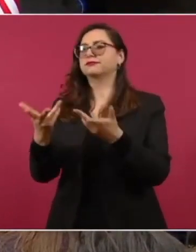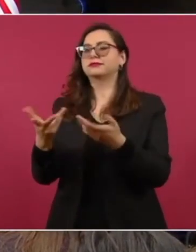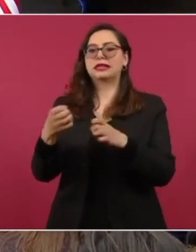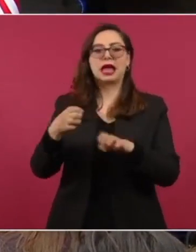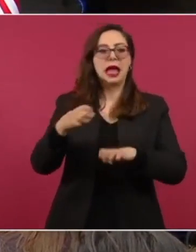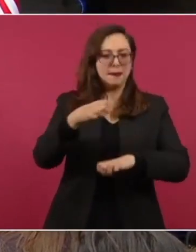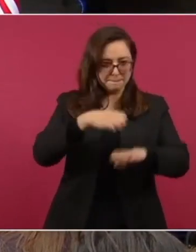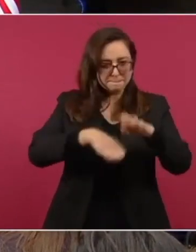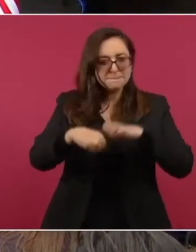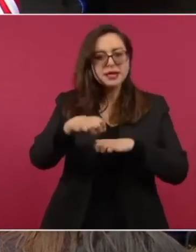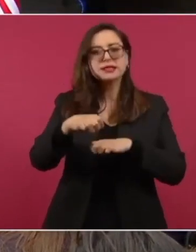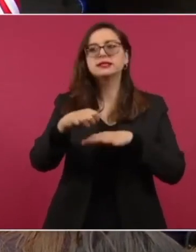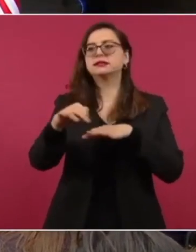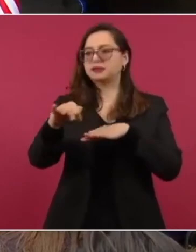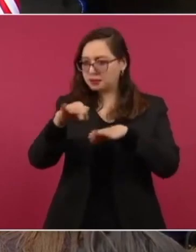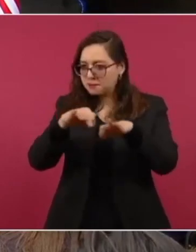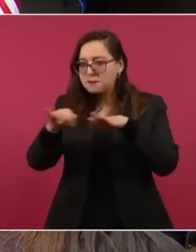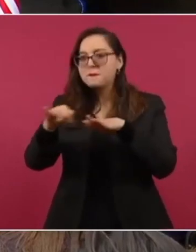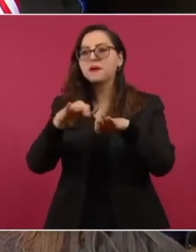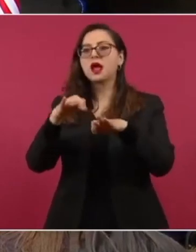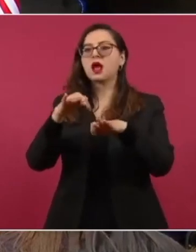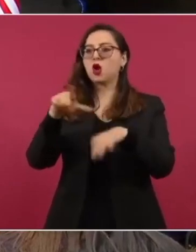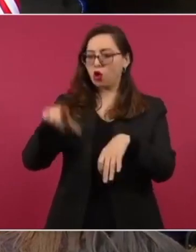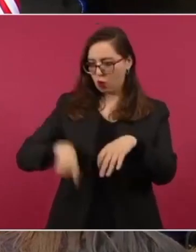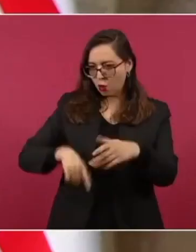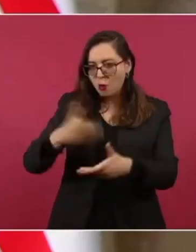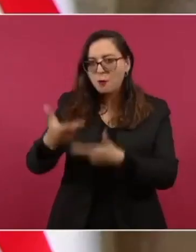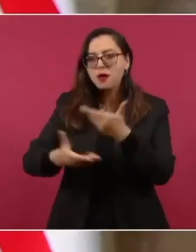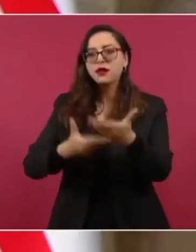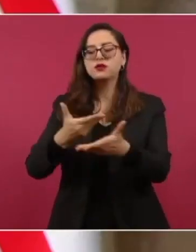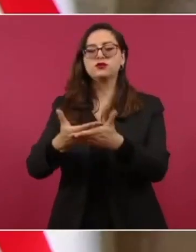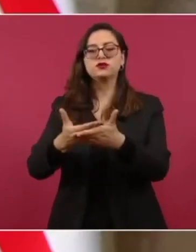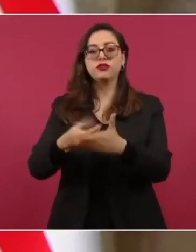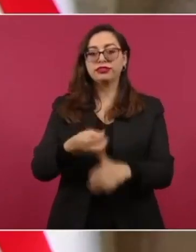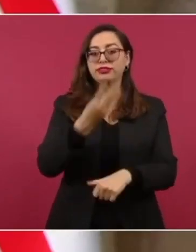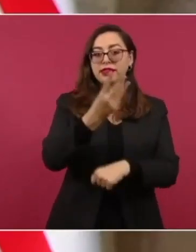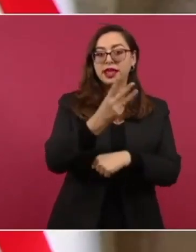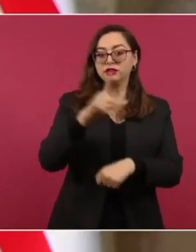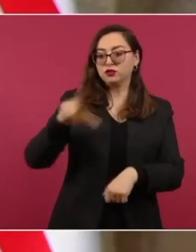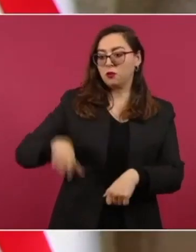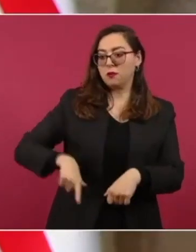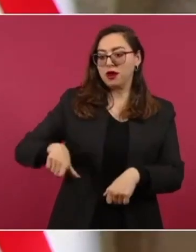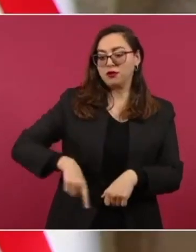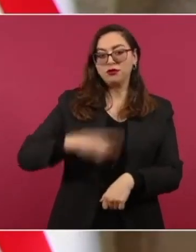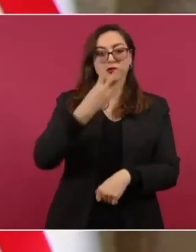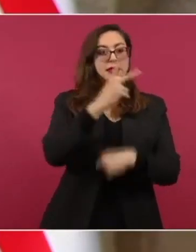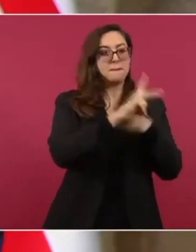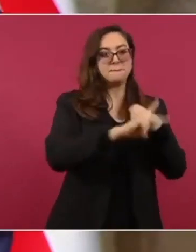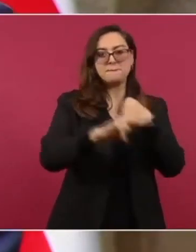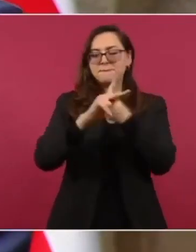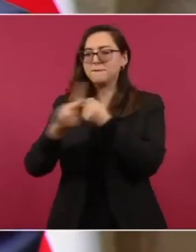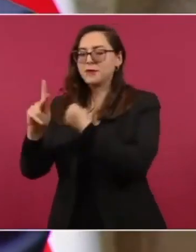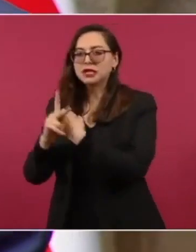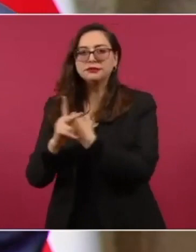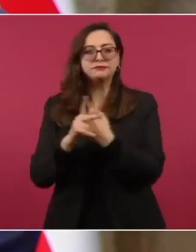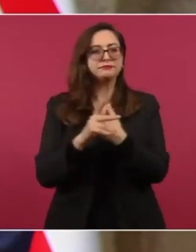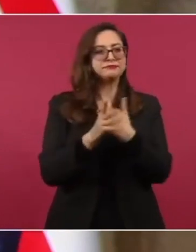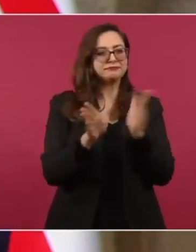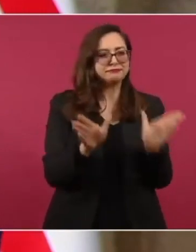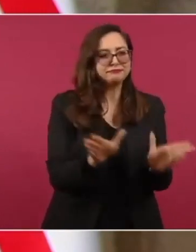trabajadores y a servidores públicos de los tres gobiernos acerca de la